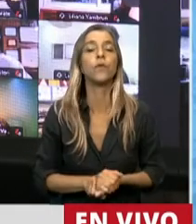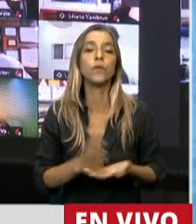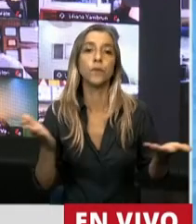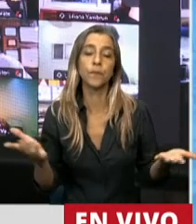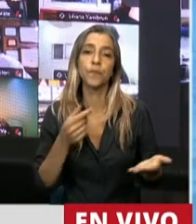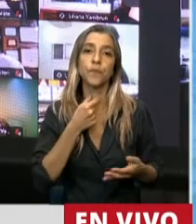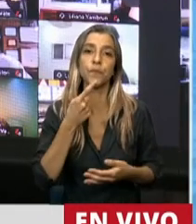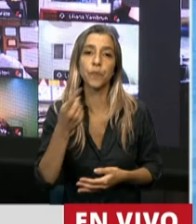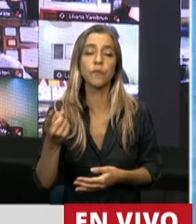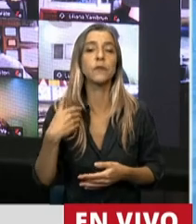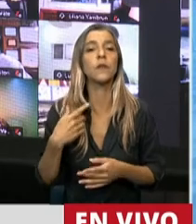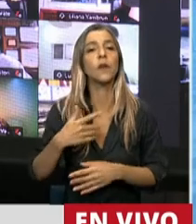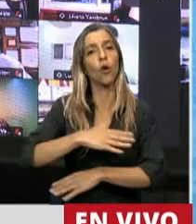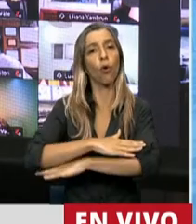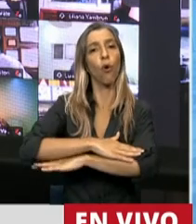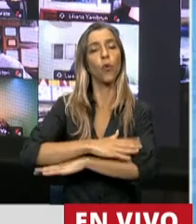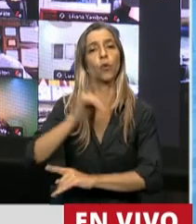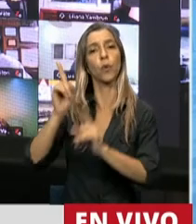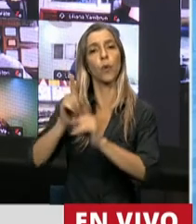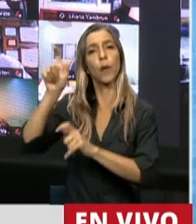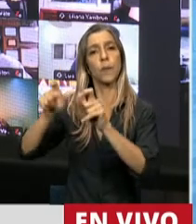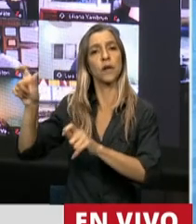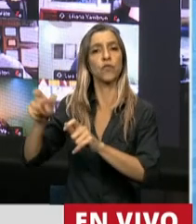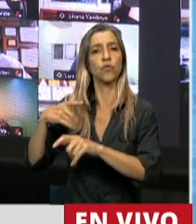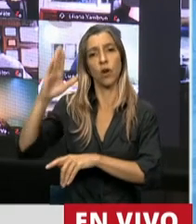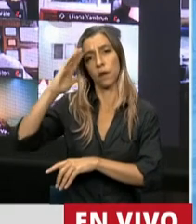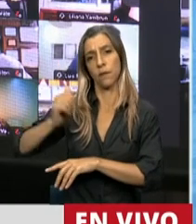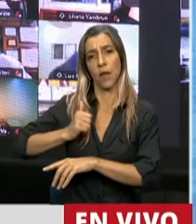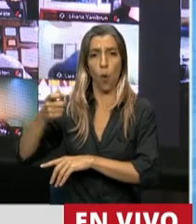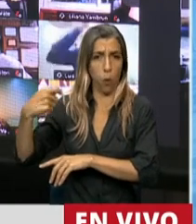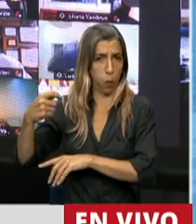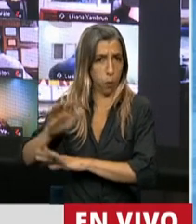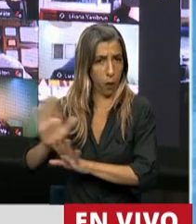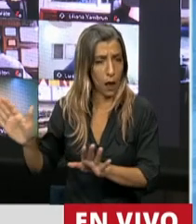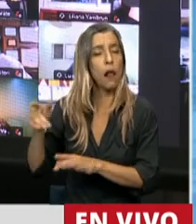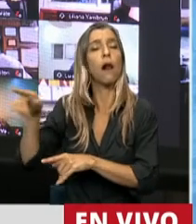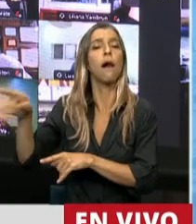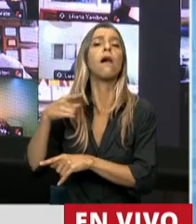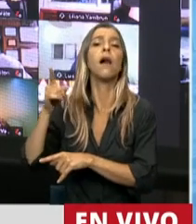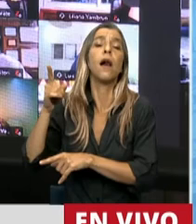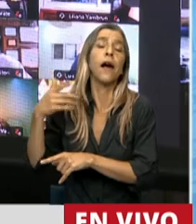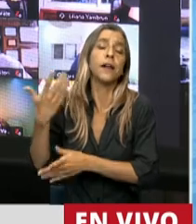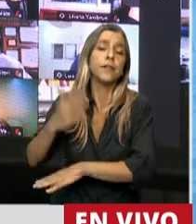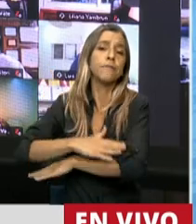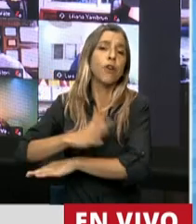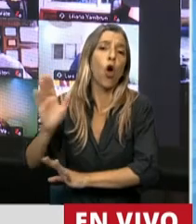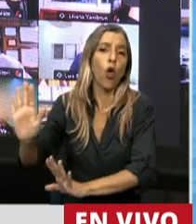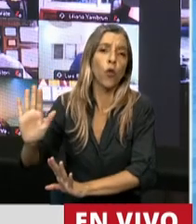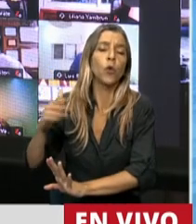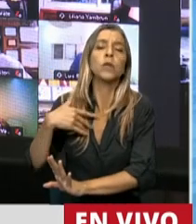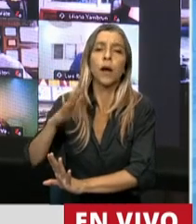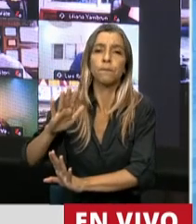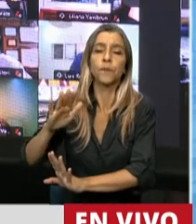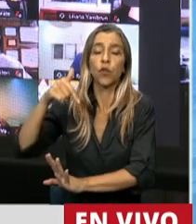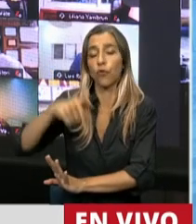conductas de determinado personal militar retirado transcurren durante el tiempo. La persona a que se ha hecho